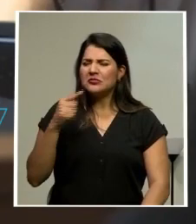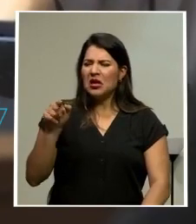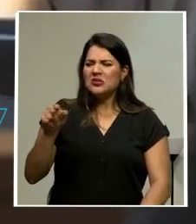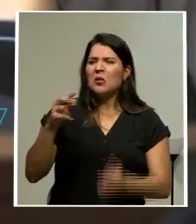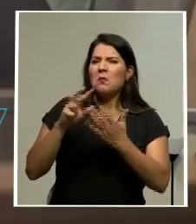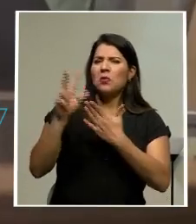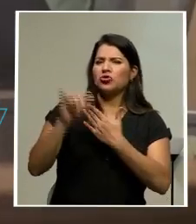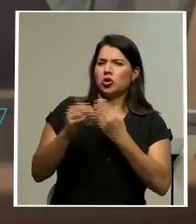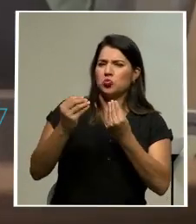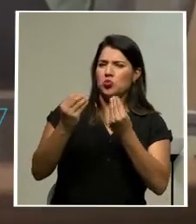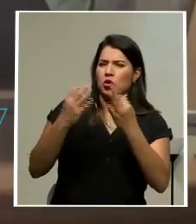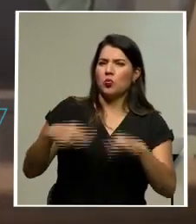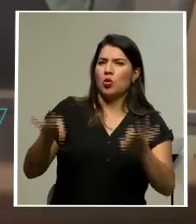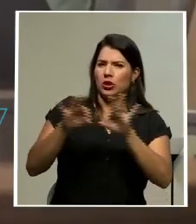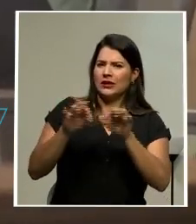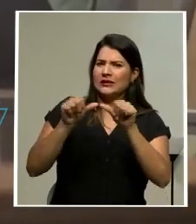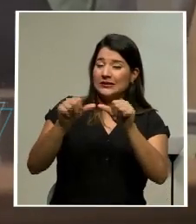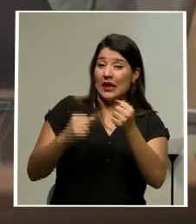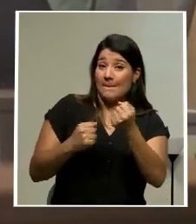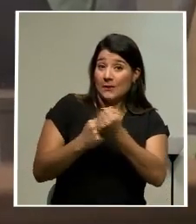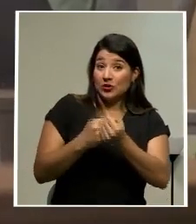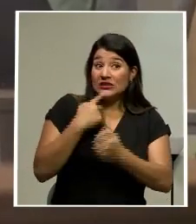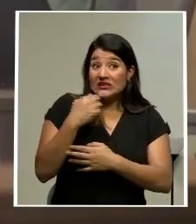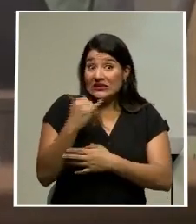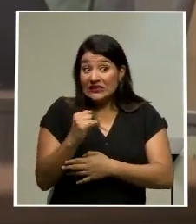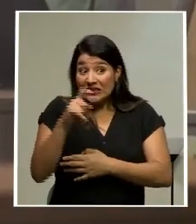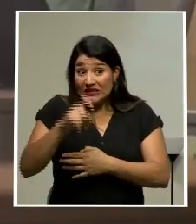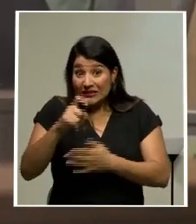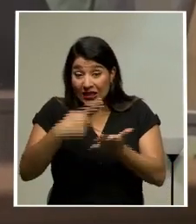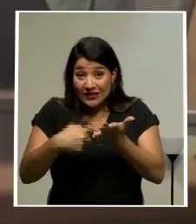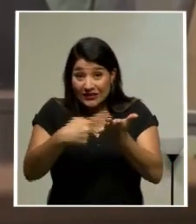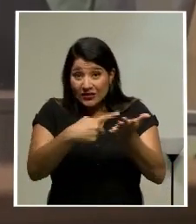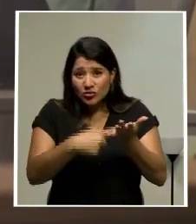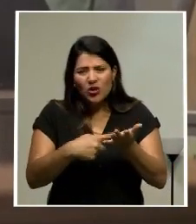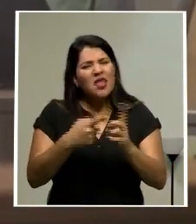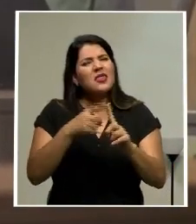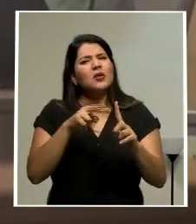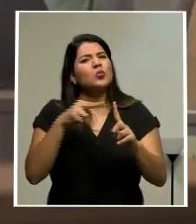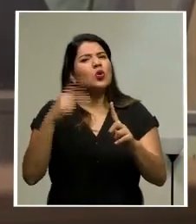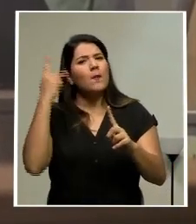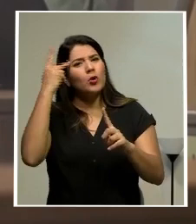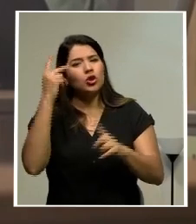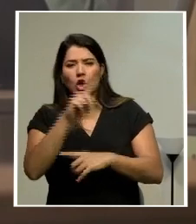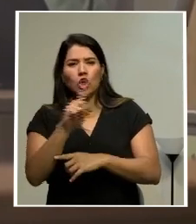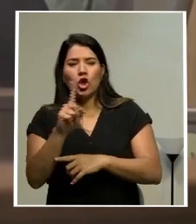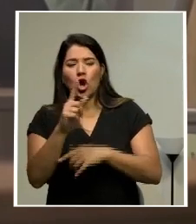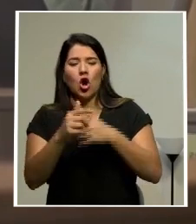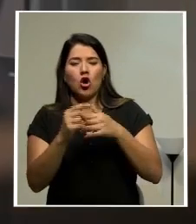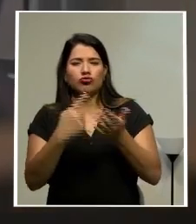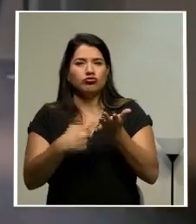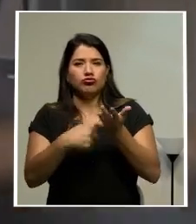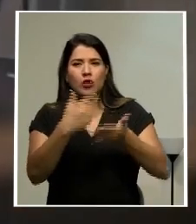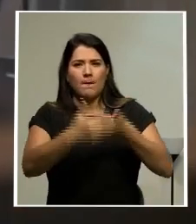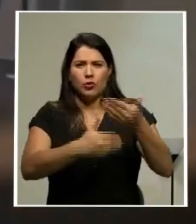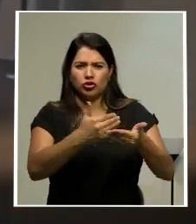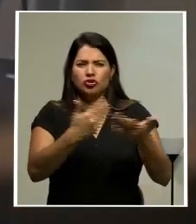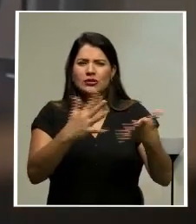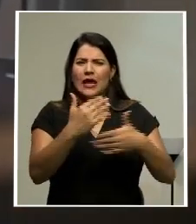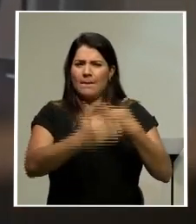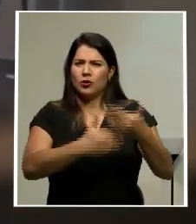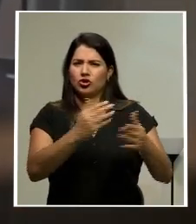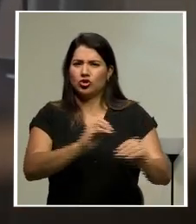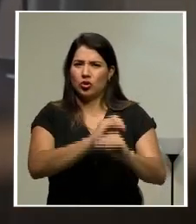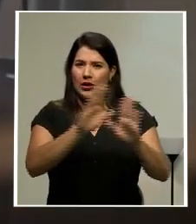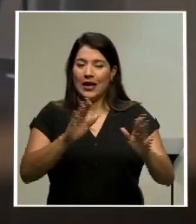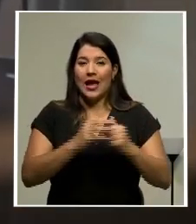continúa dando su apoyo y aseguró que de presentarse discusiones serían en un enfoque político y no de procesos, ya que eso está muy claro por la